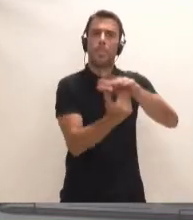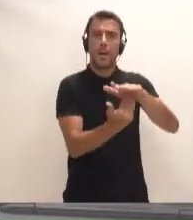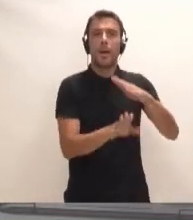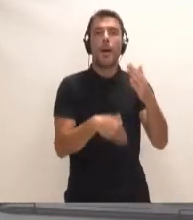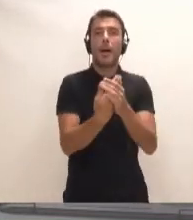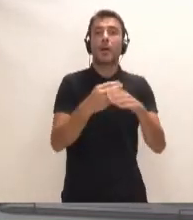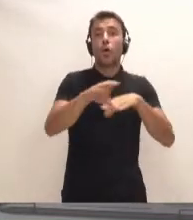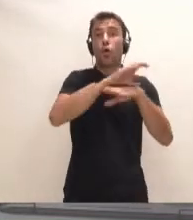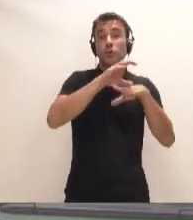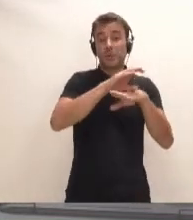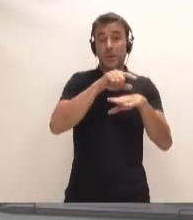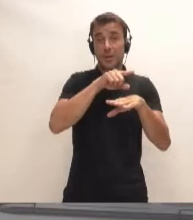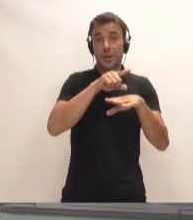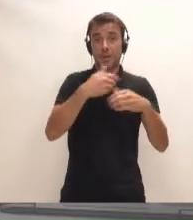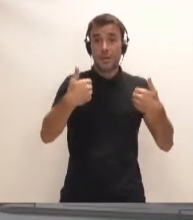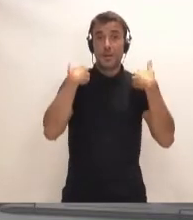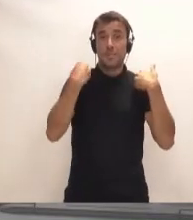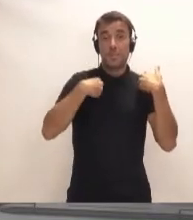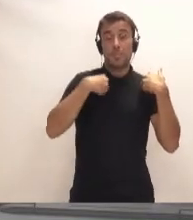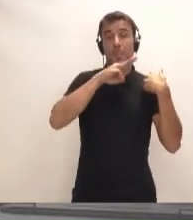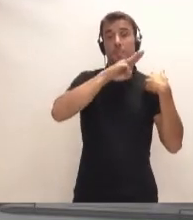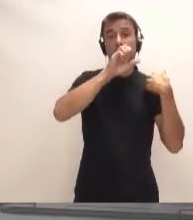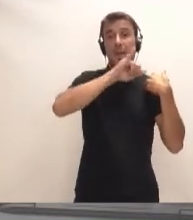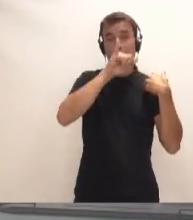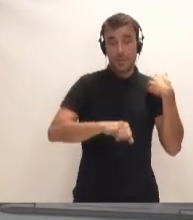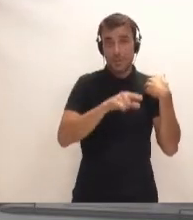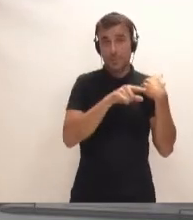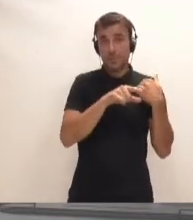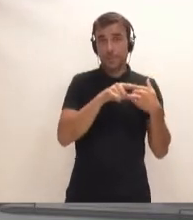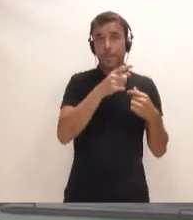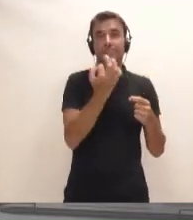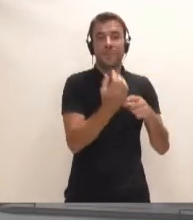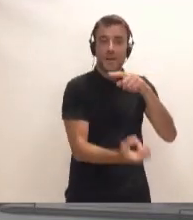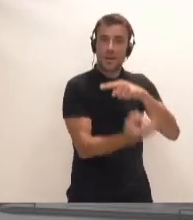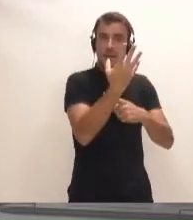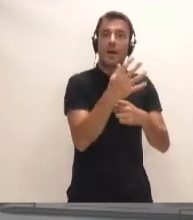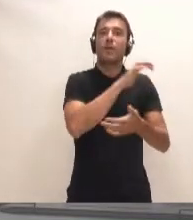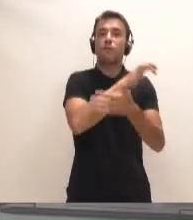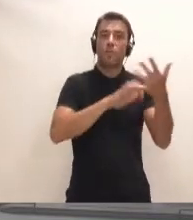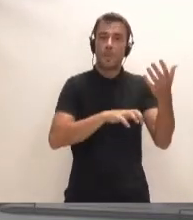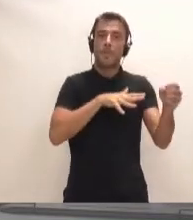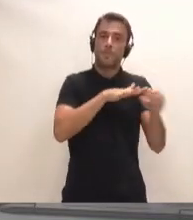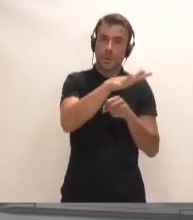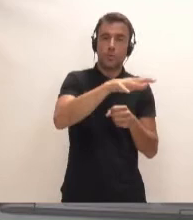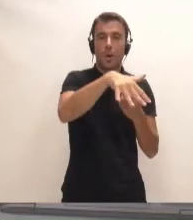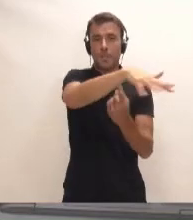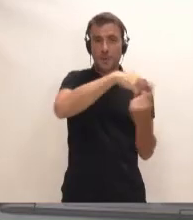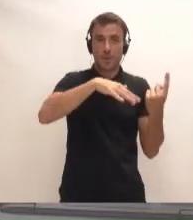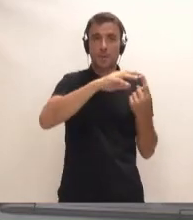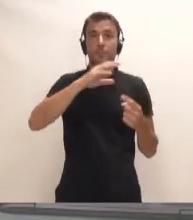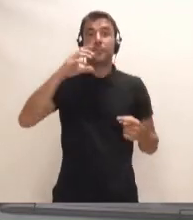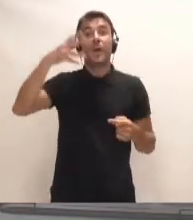espera que la consejería que preside, José Miguel Pérez, elegorde el informe de impacto ambiental. Clavisco hace estas